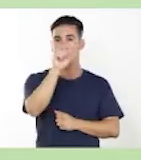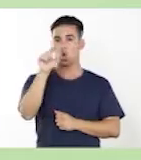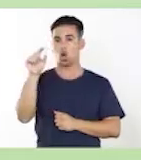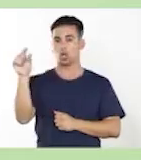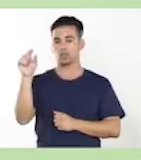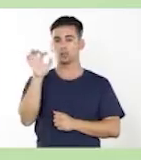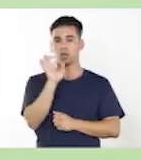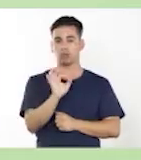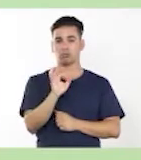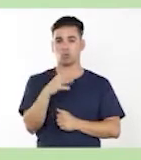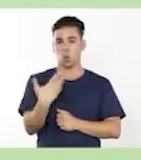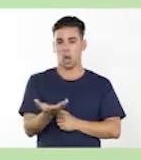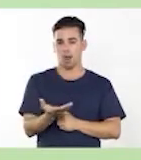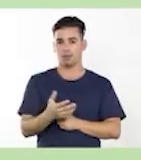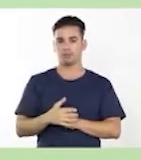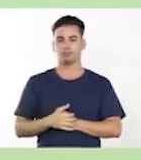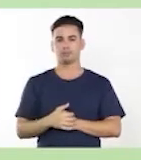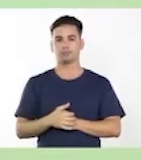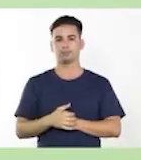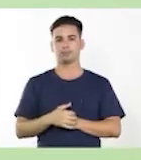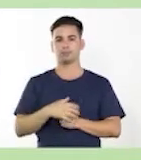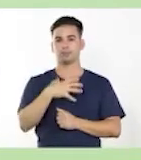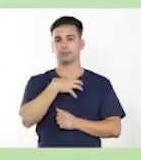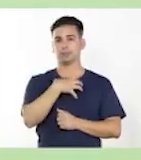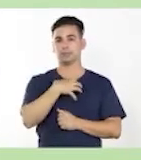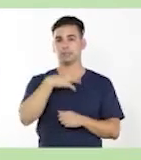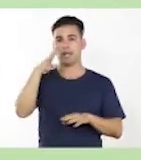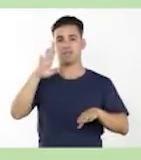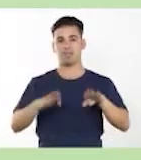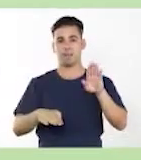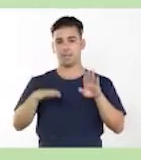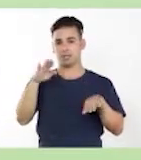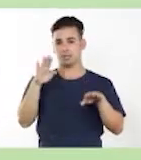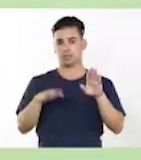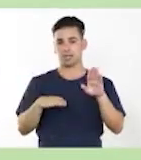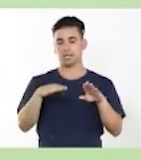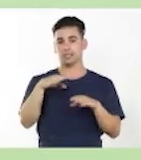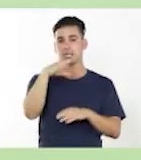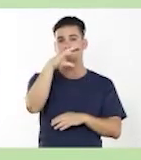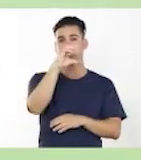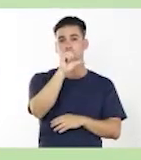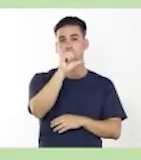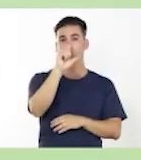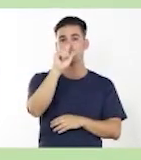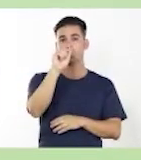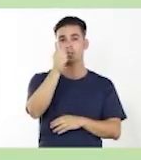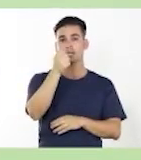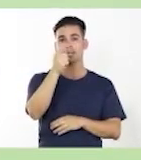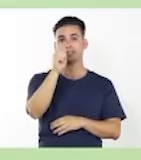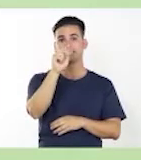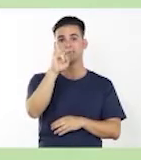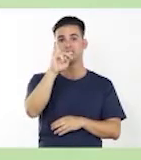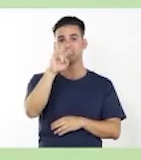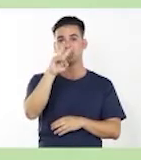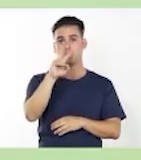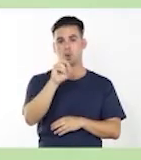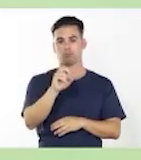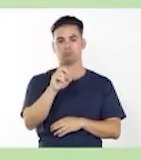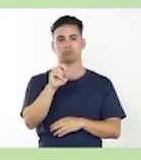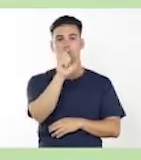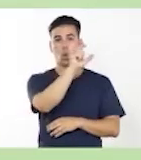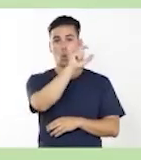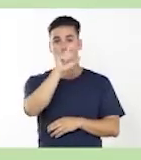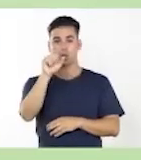La oración subordinada adjetiva es una oración dependiente del sustantivo de la oración